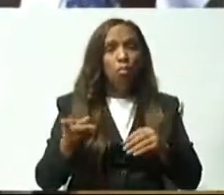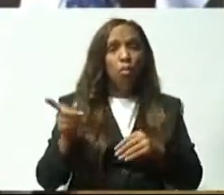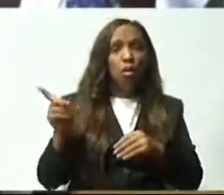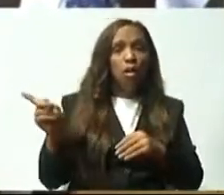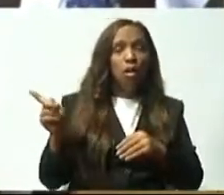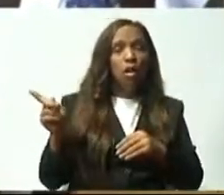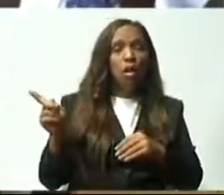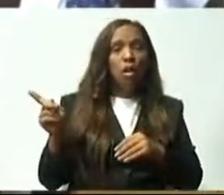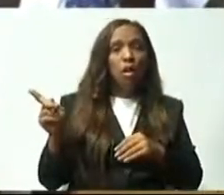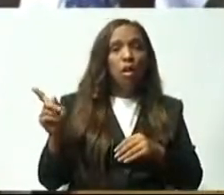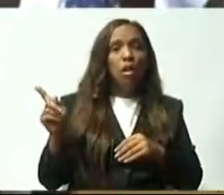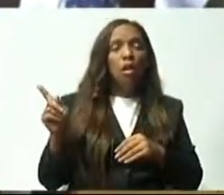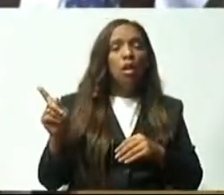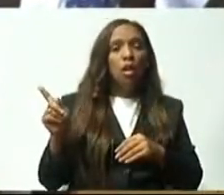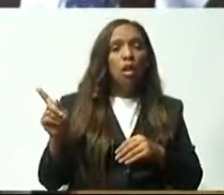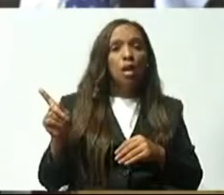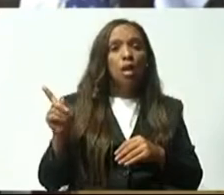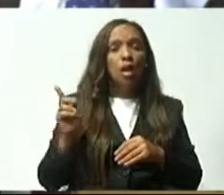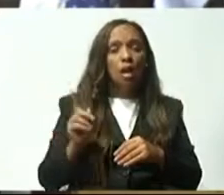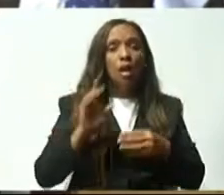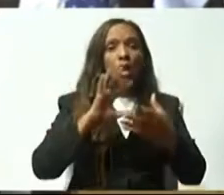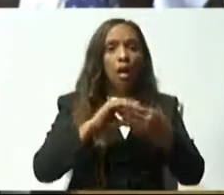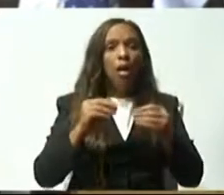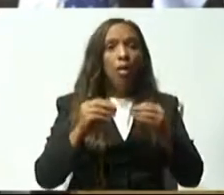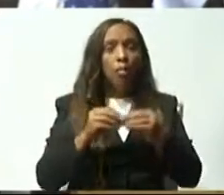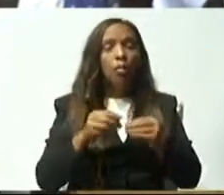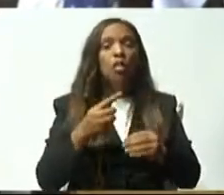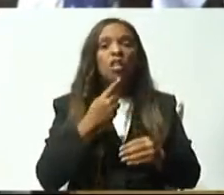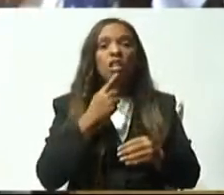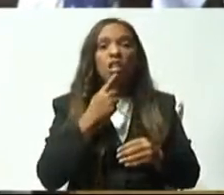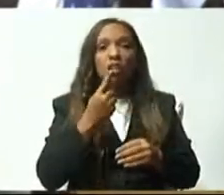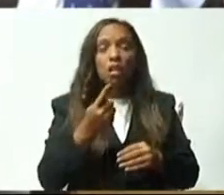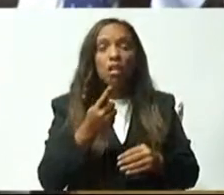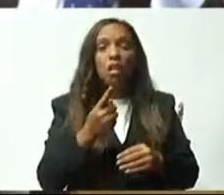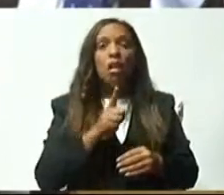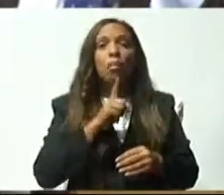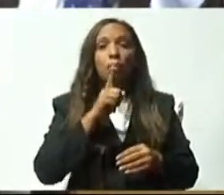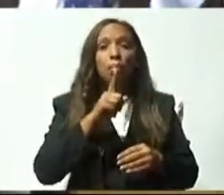un expediente, se evidencia que estaba interesado en esa candidatura.